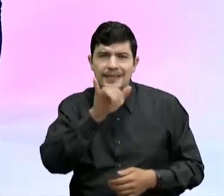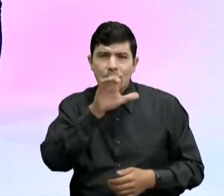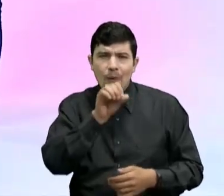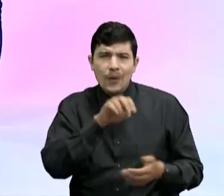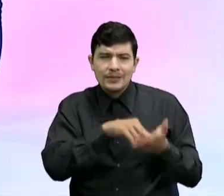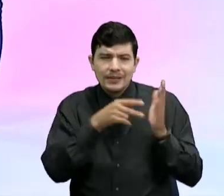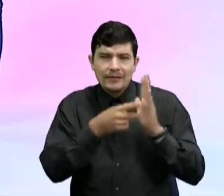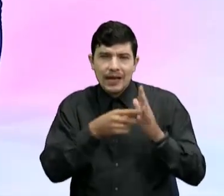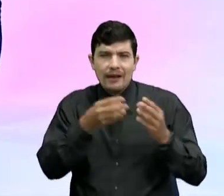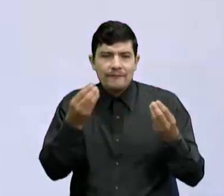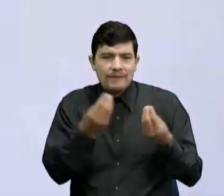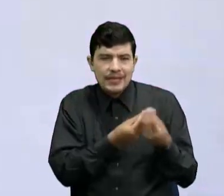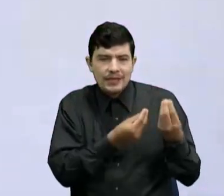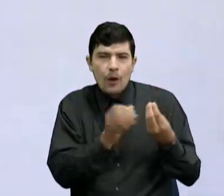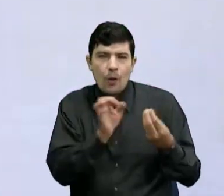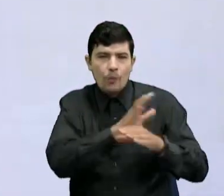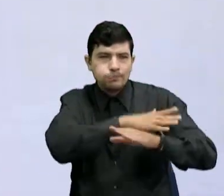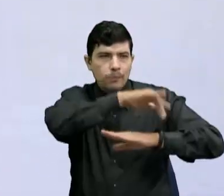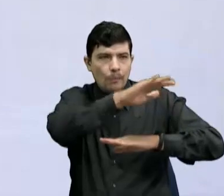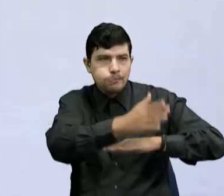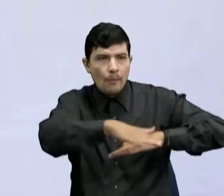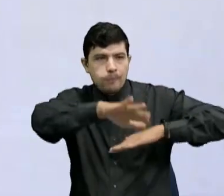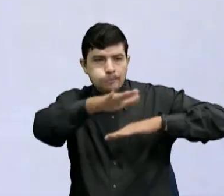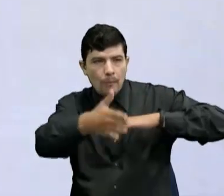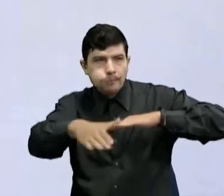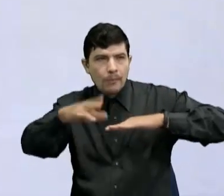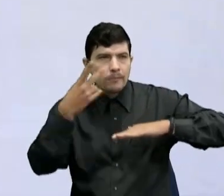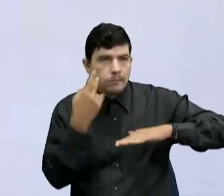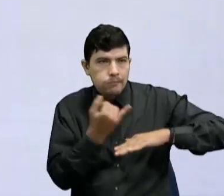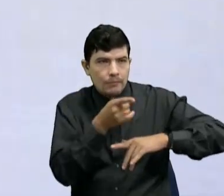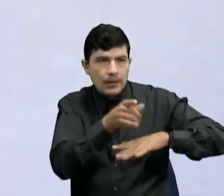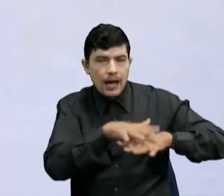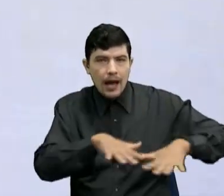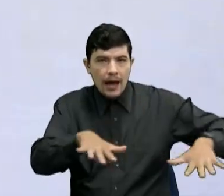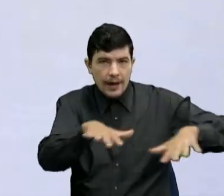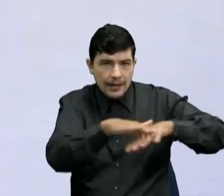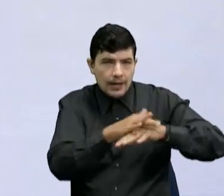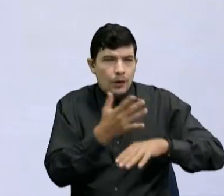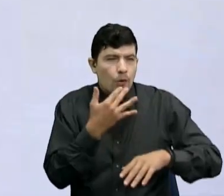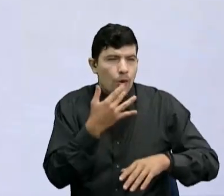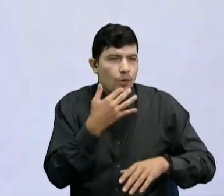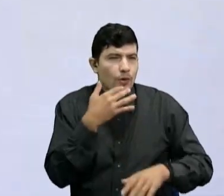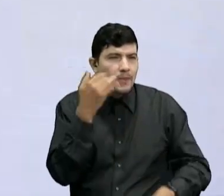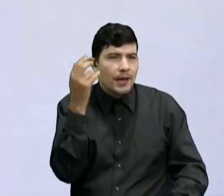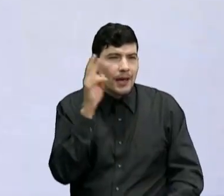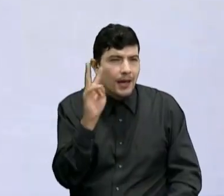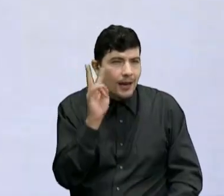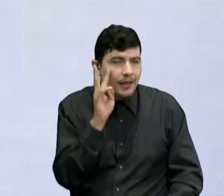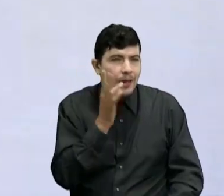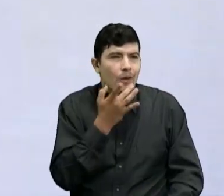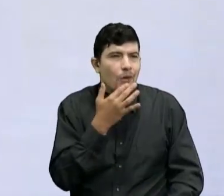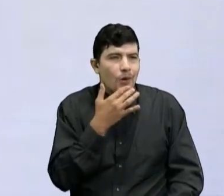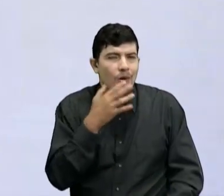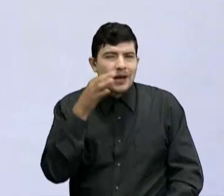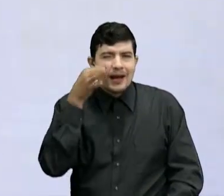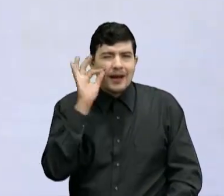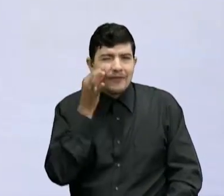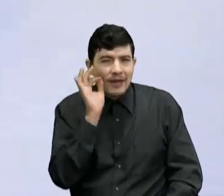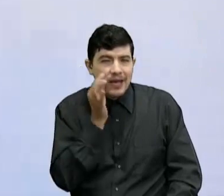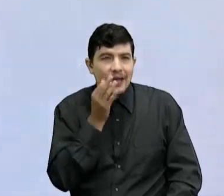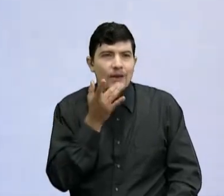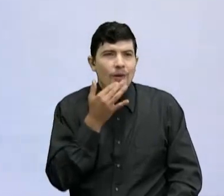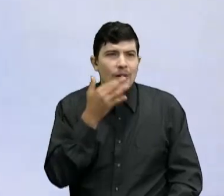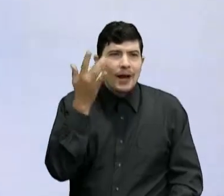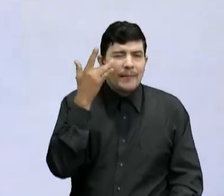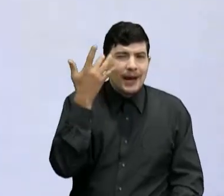de una región En los mapas de relieve vas a encontrar zonas de color más oscuro Las zonas más altas, más montañosas Y zonas de color